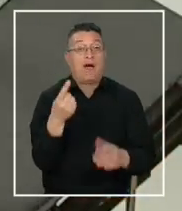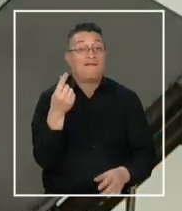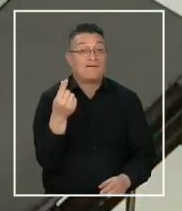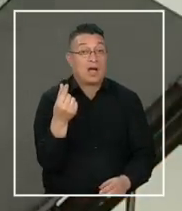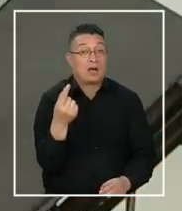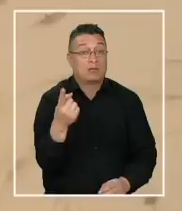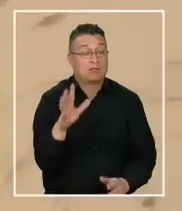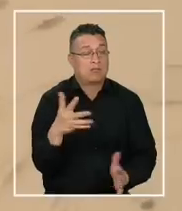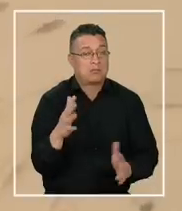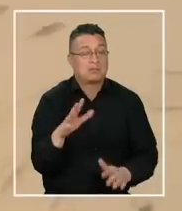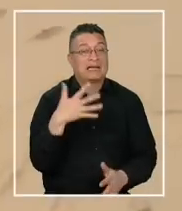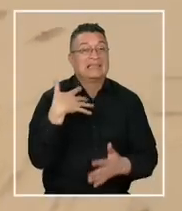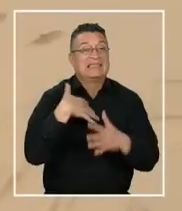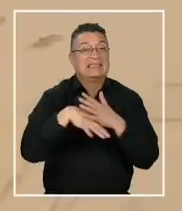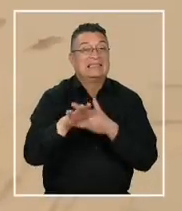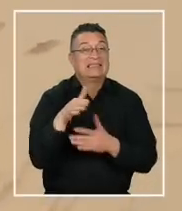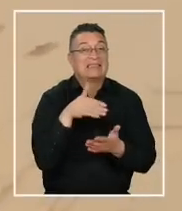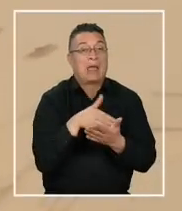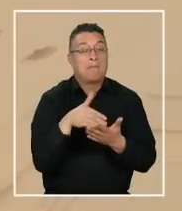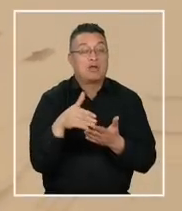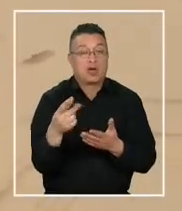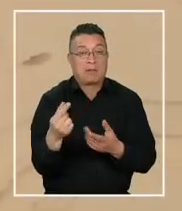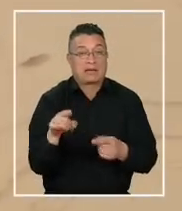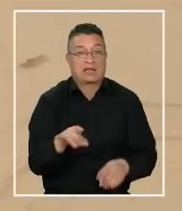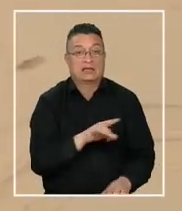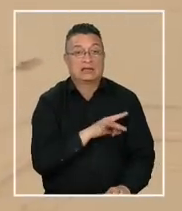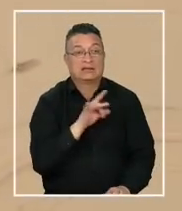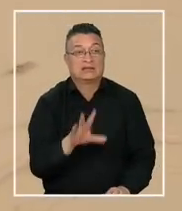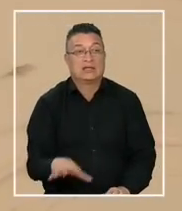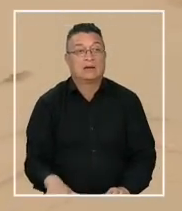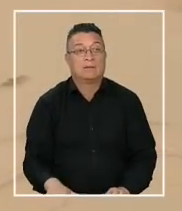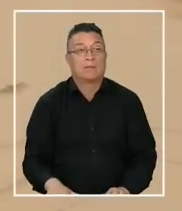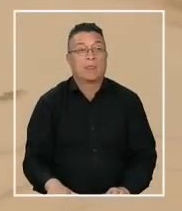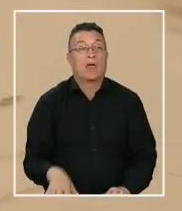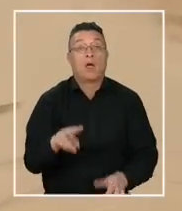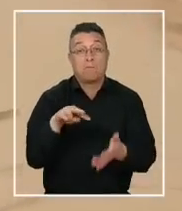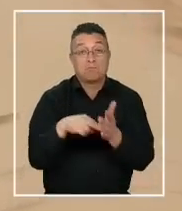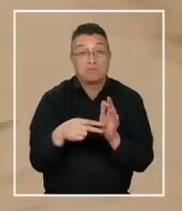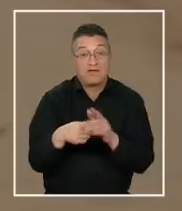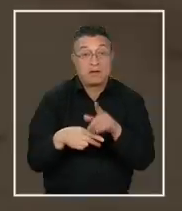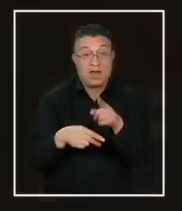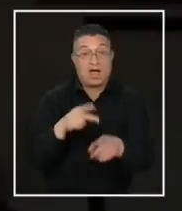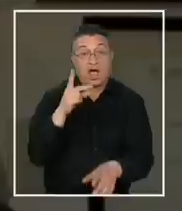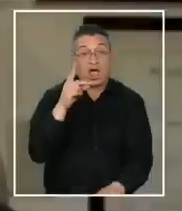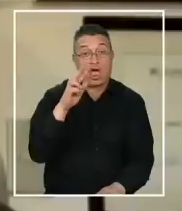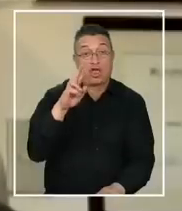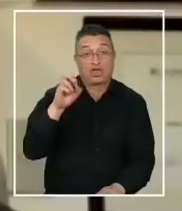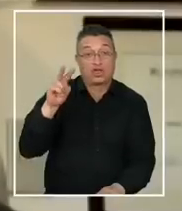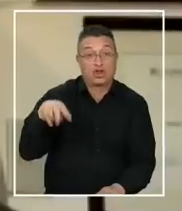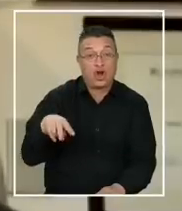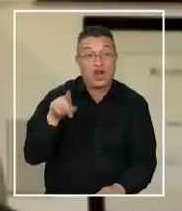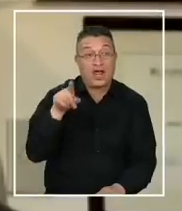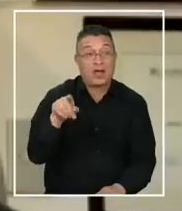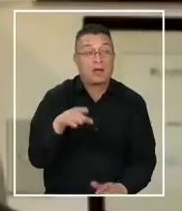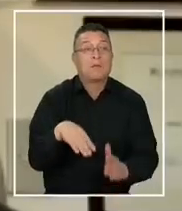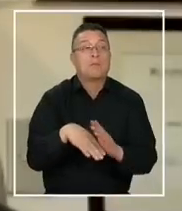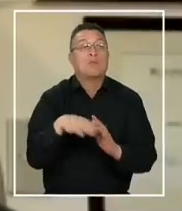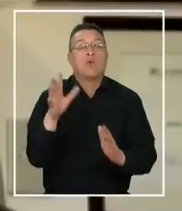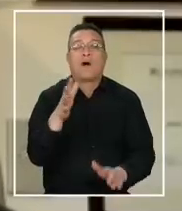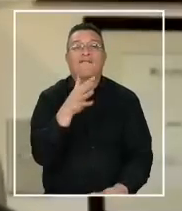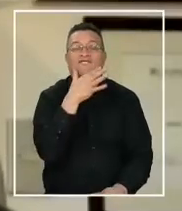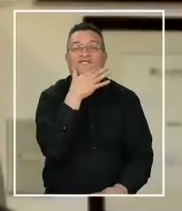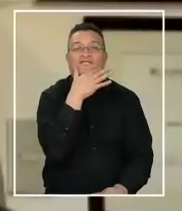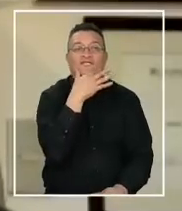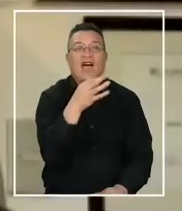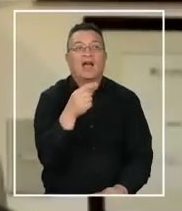asciende a unos 15 millones de pesos chilenos. El problema central que tienen los drones es que son muy fáciles